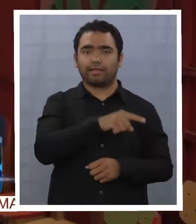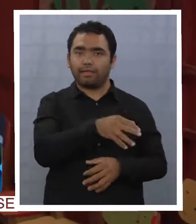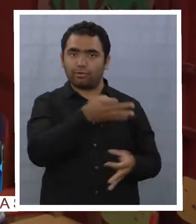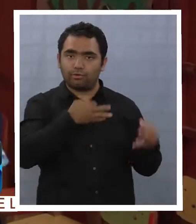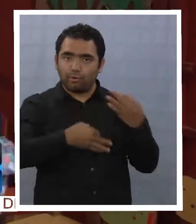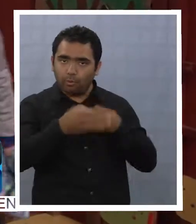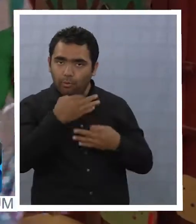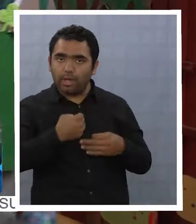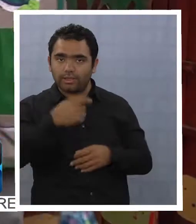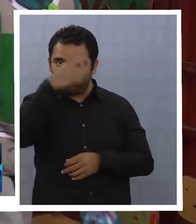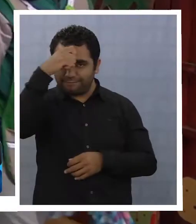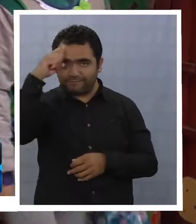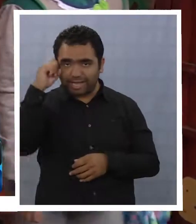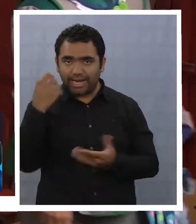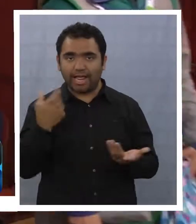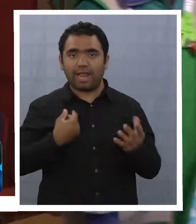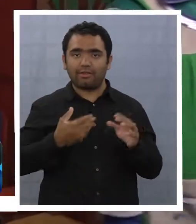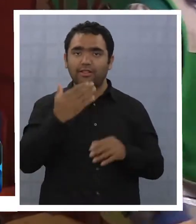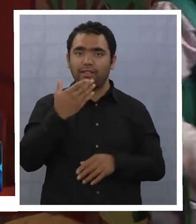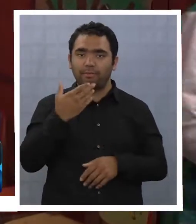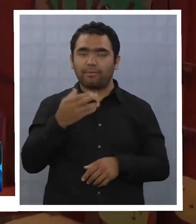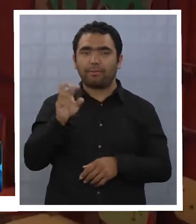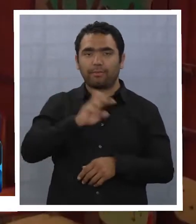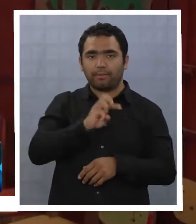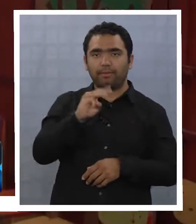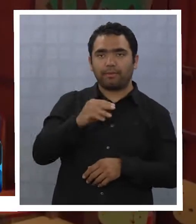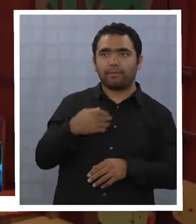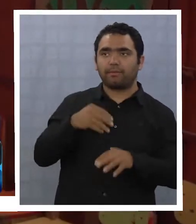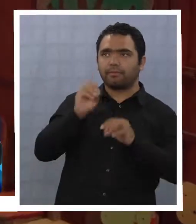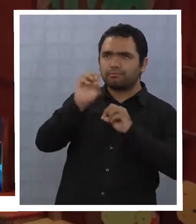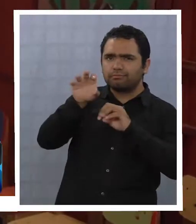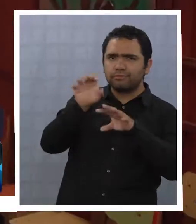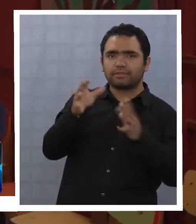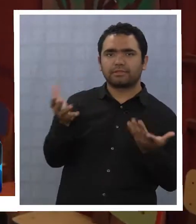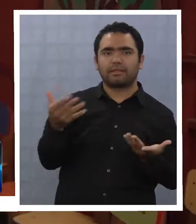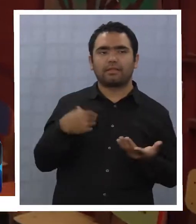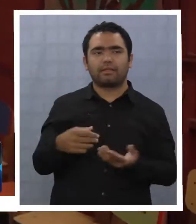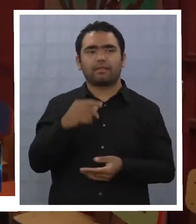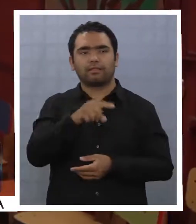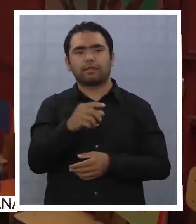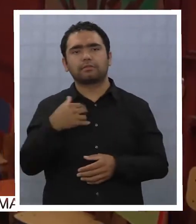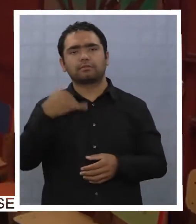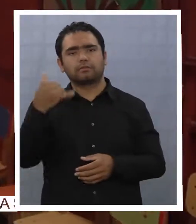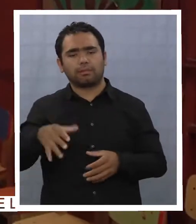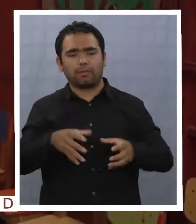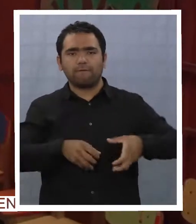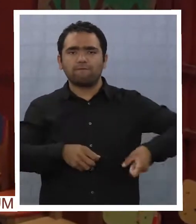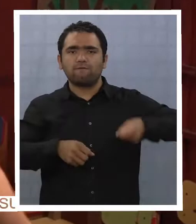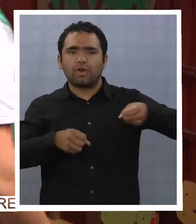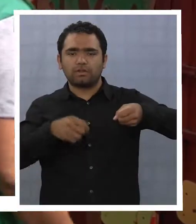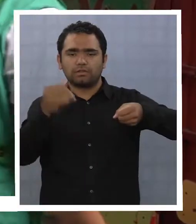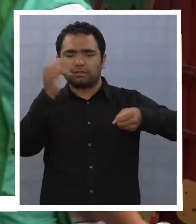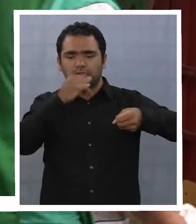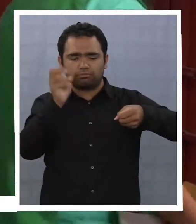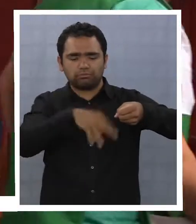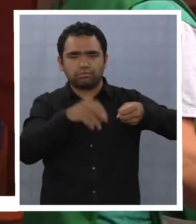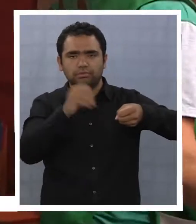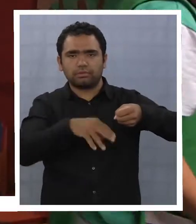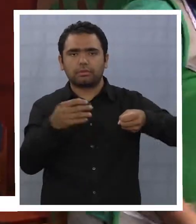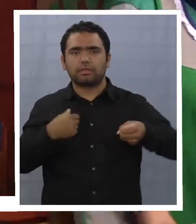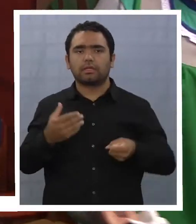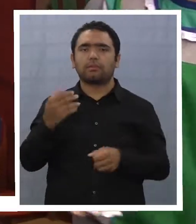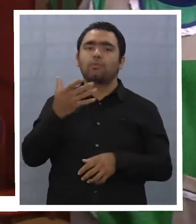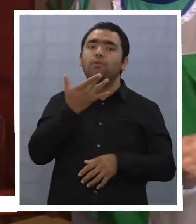tenemos niños más grandes que son exalumnos que también se preocupan de llevar su bolsita a la playa, de que la gente no voten en la orilla por los